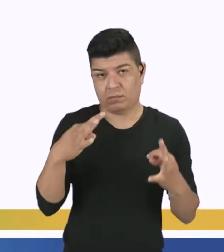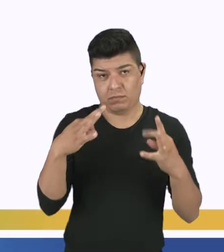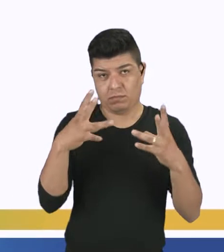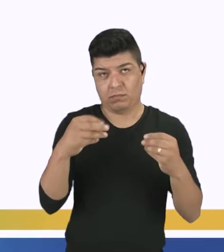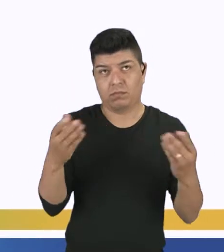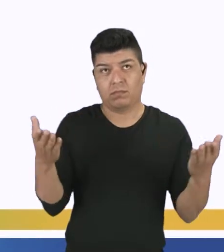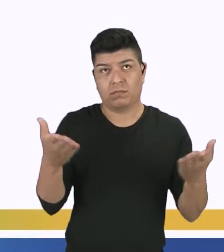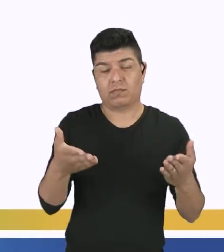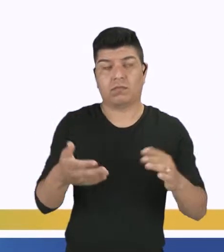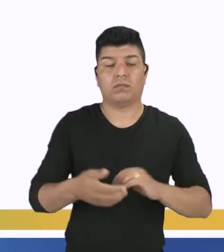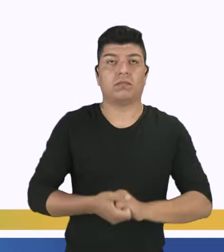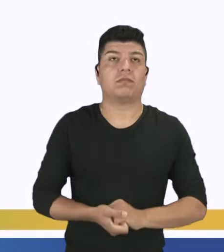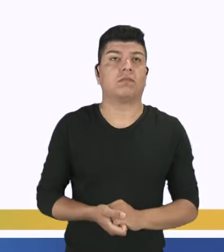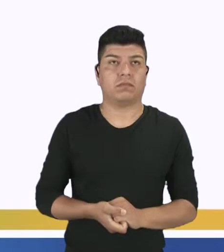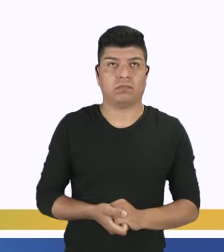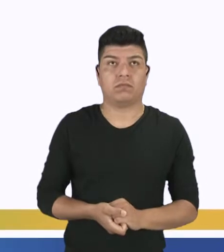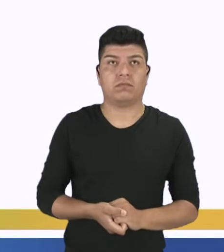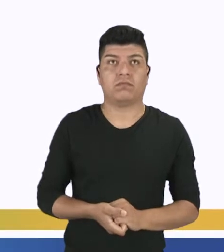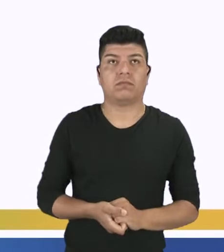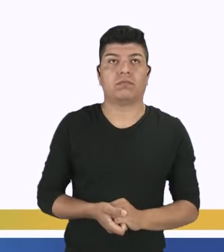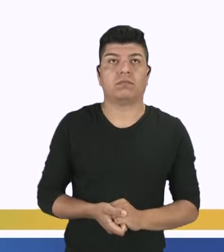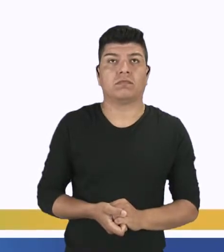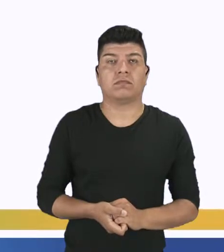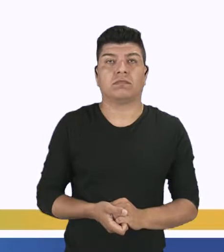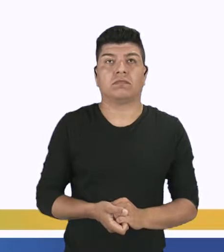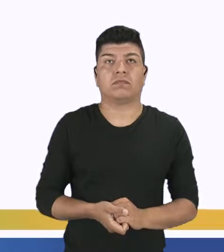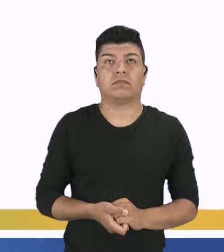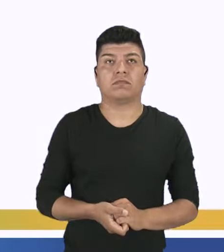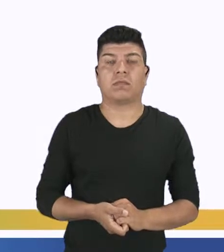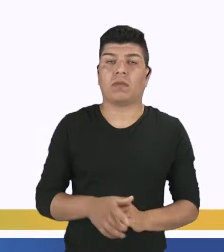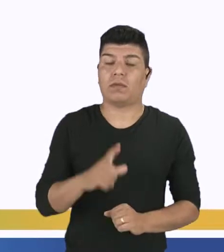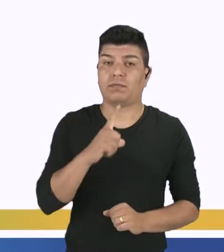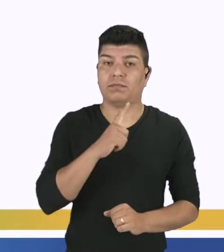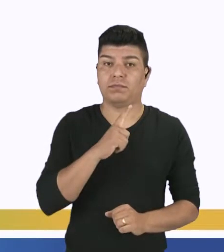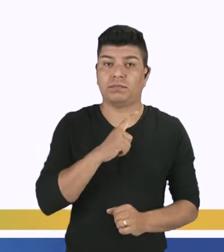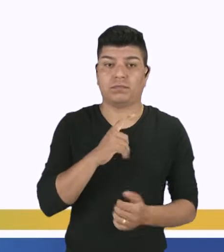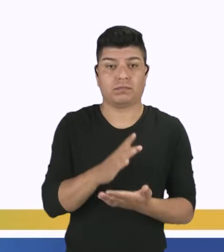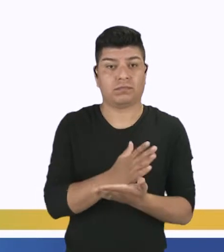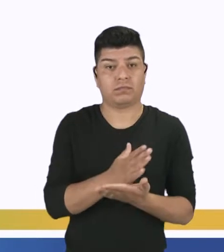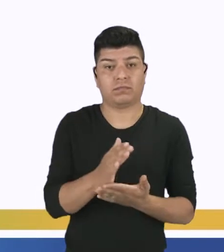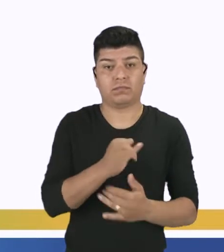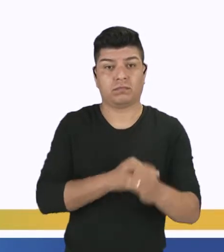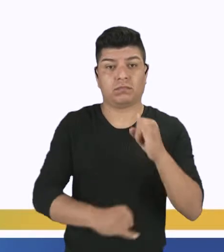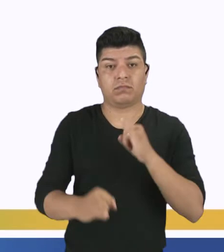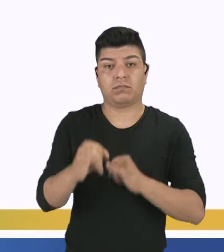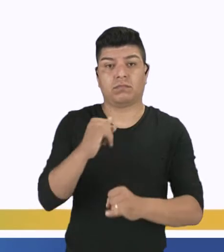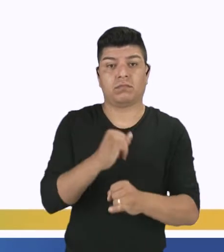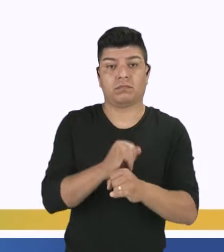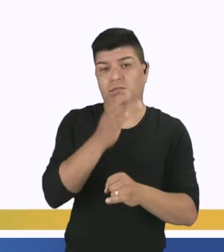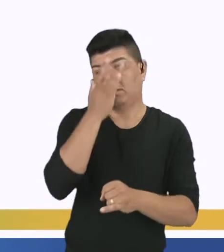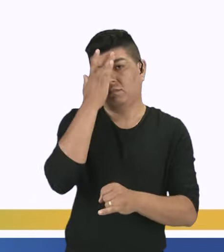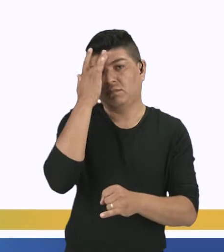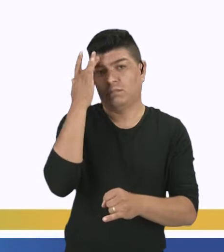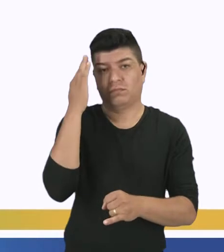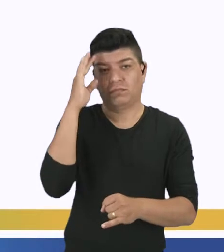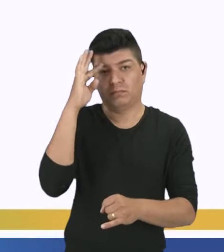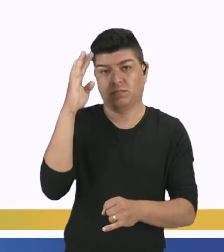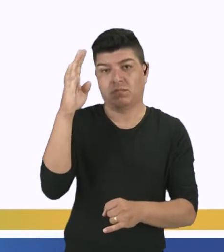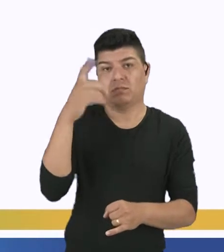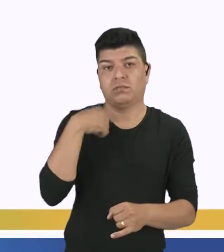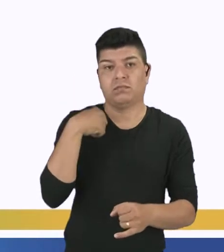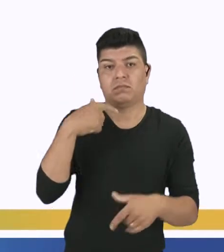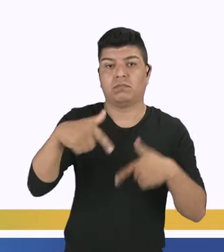aparecer en periódicos o en ciertos portales de la Internet. Y las personas que los realizan suelen trabajar de manera